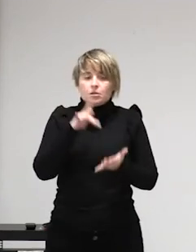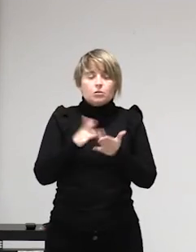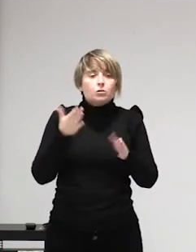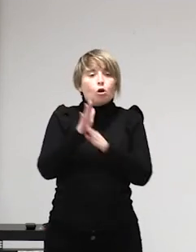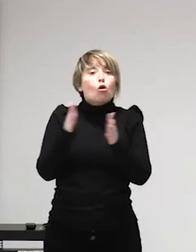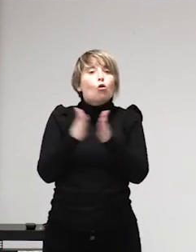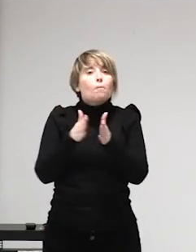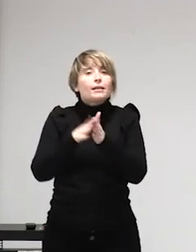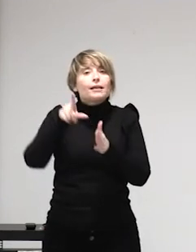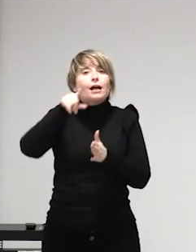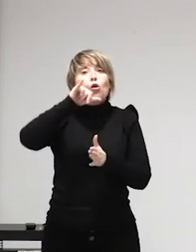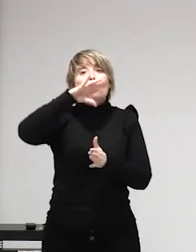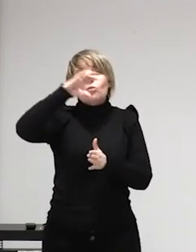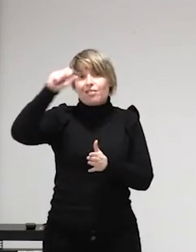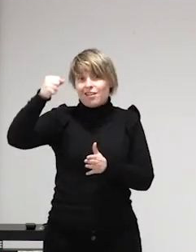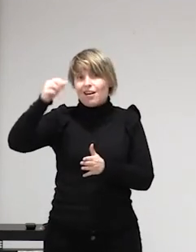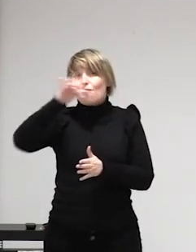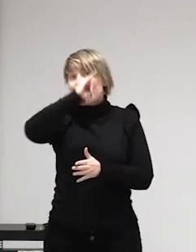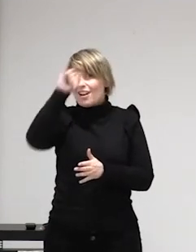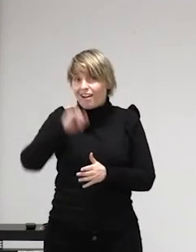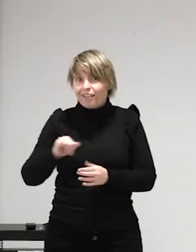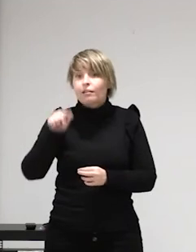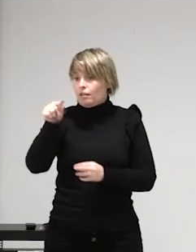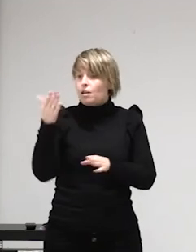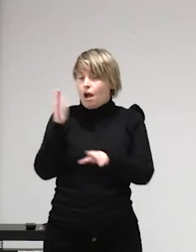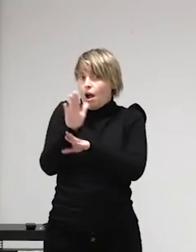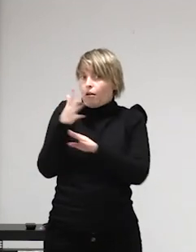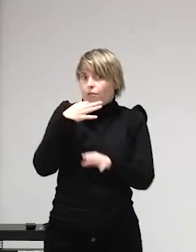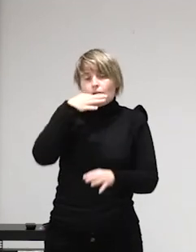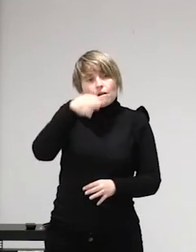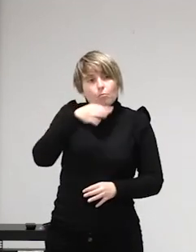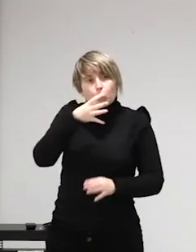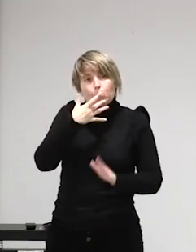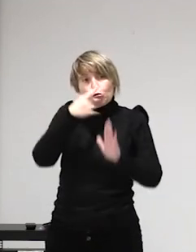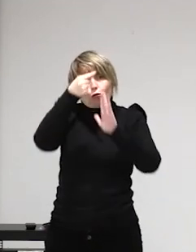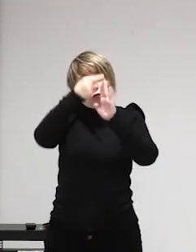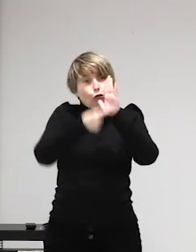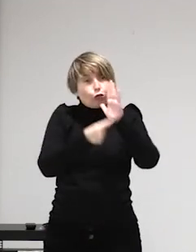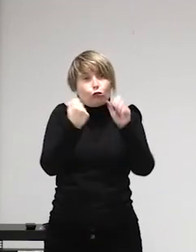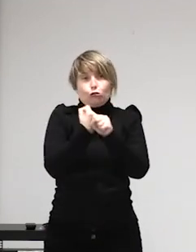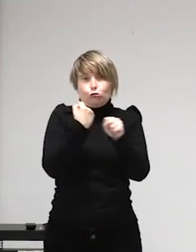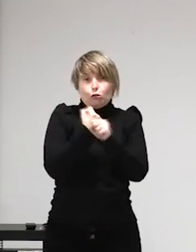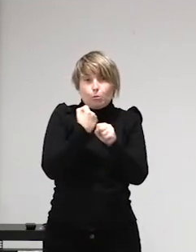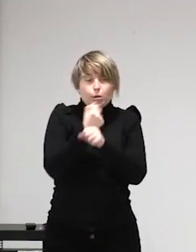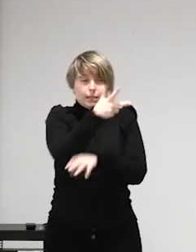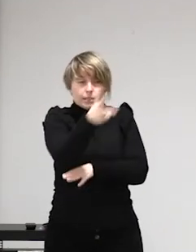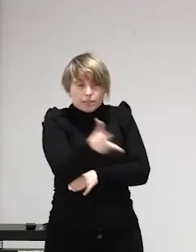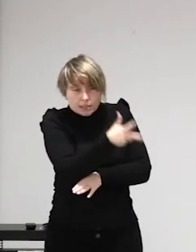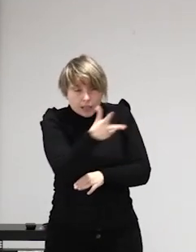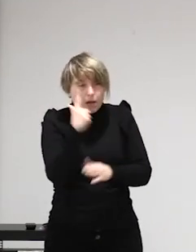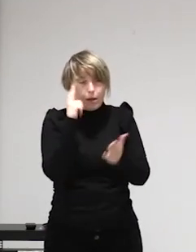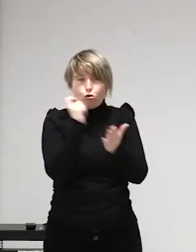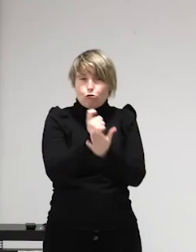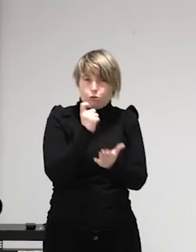hacer lo otro porque me van a tomar por puta y voy a perder mi legitimidad quizás si se anulara esa figura de